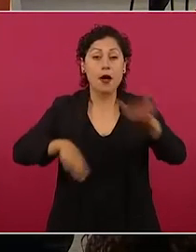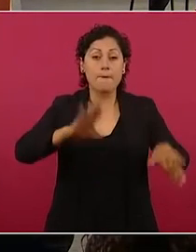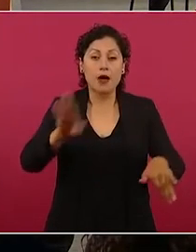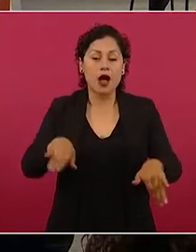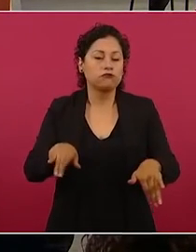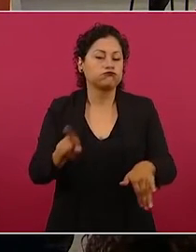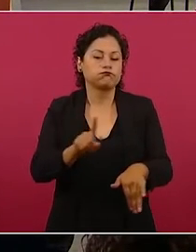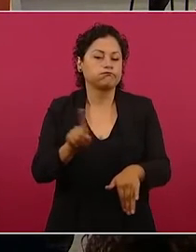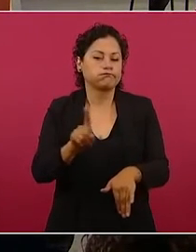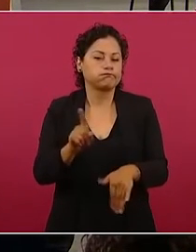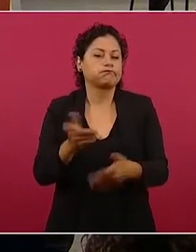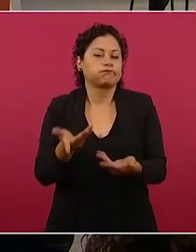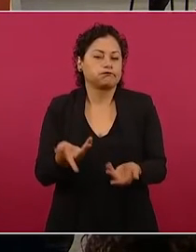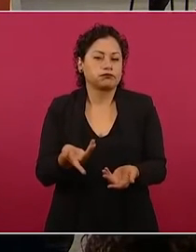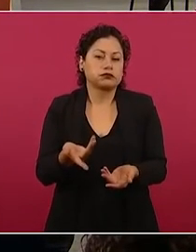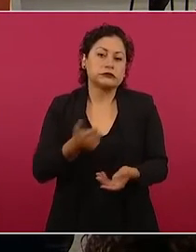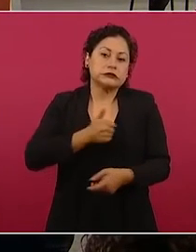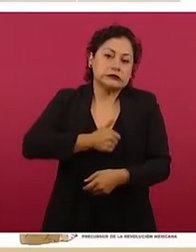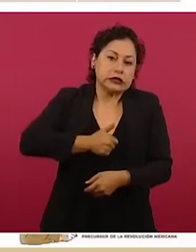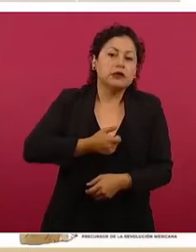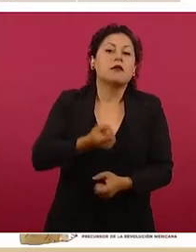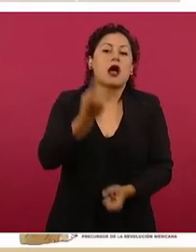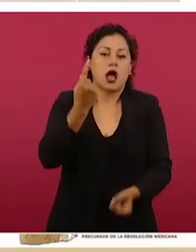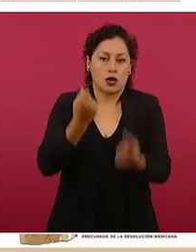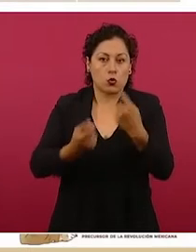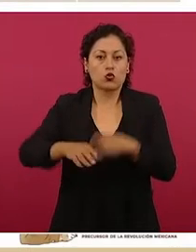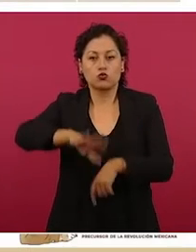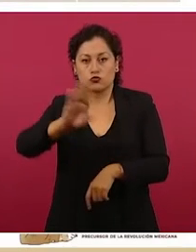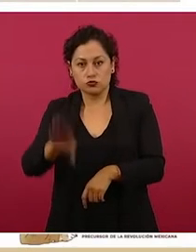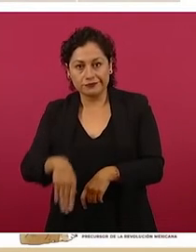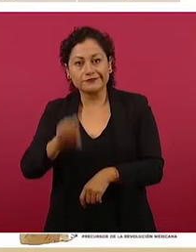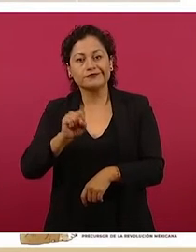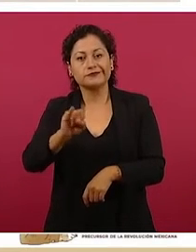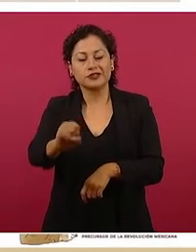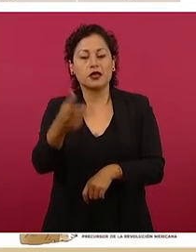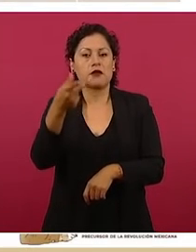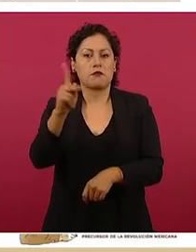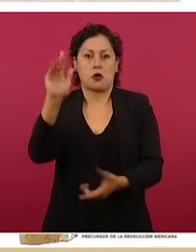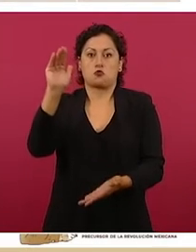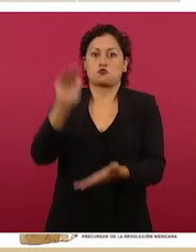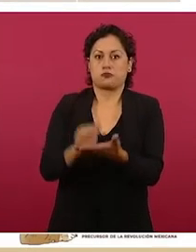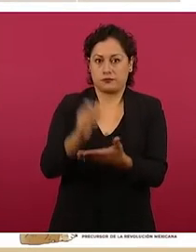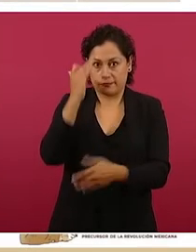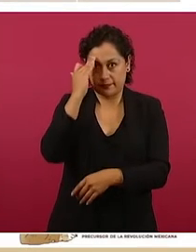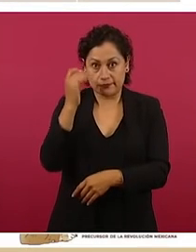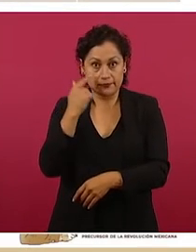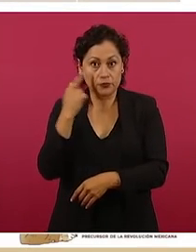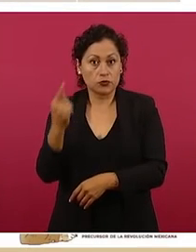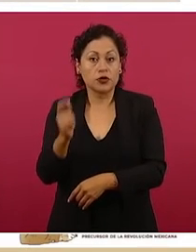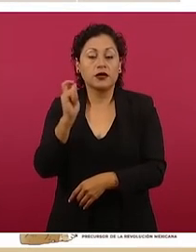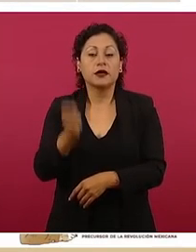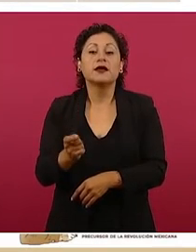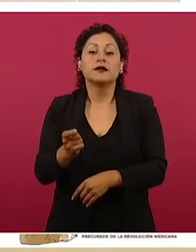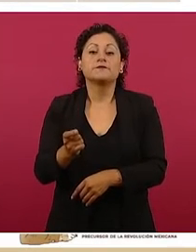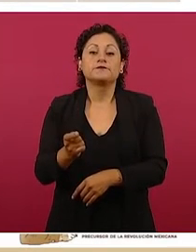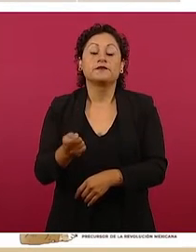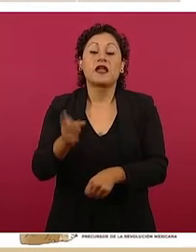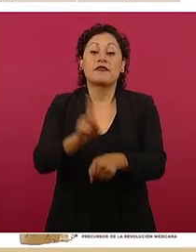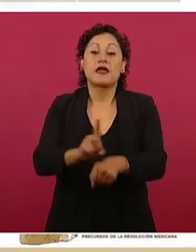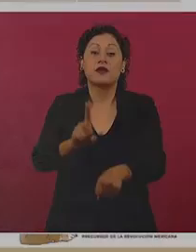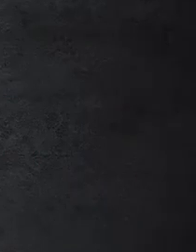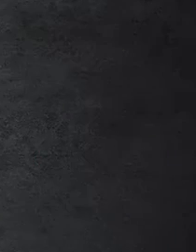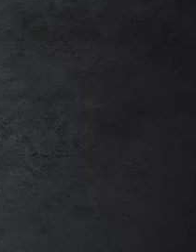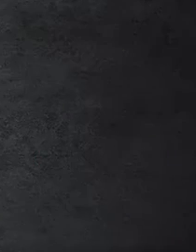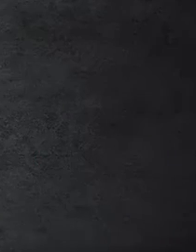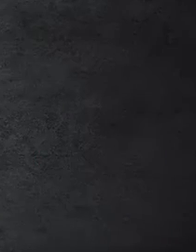desafortunadamente ocurren algunas, pero son en mínima cantidad. Tenemos en promedio cinco defunciones diarias a nivel